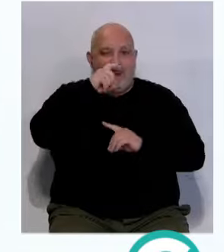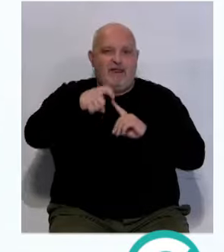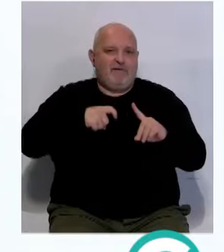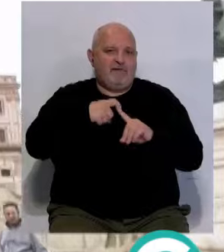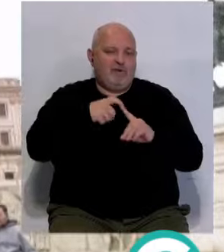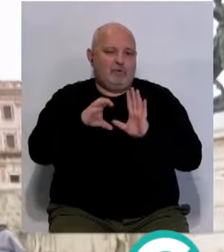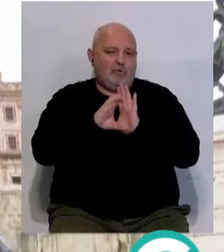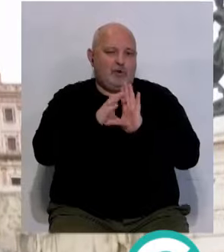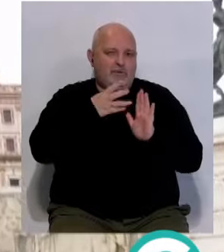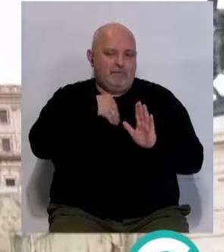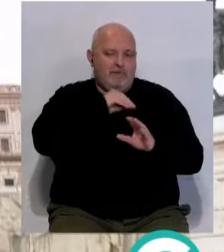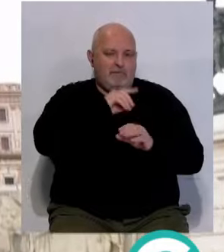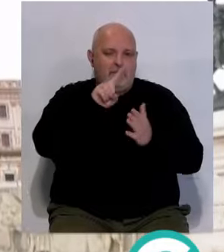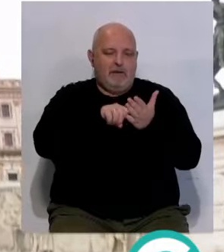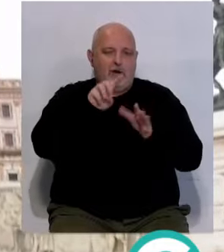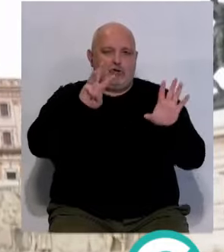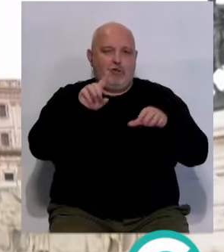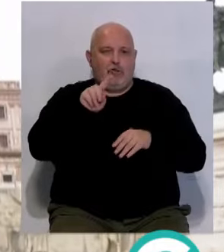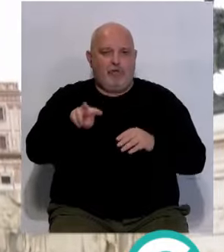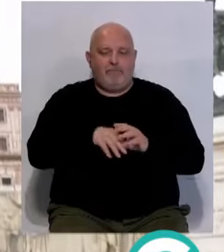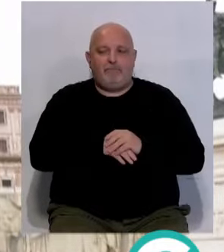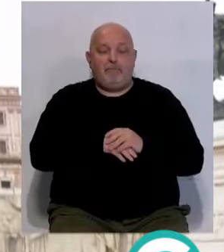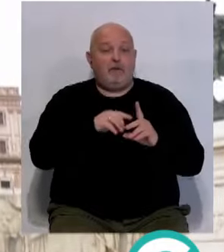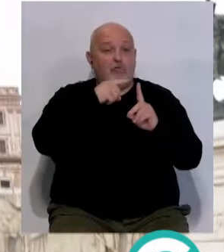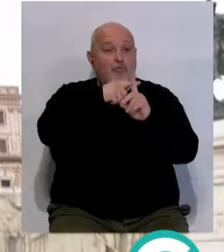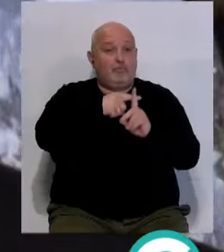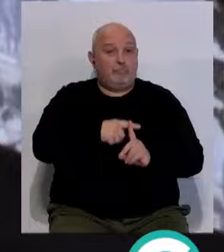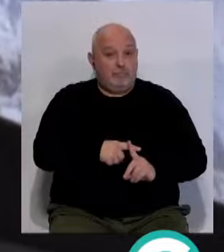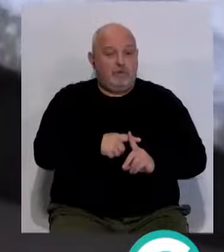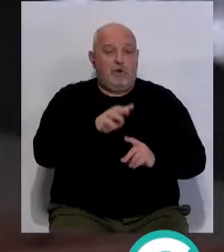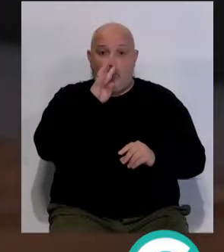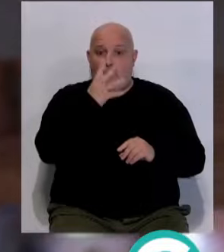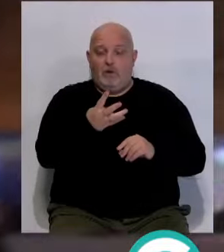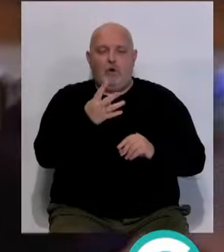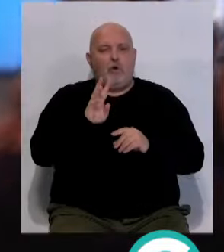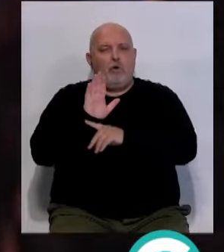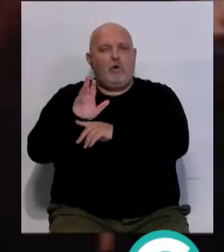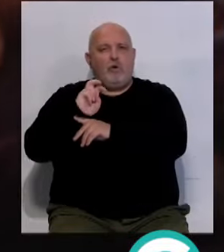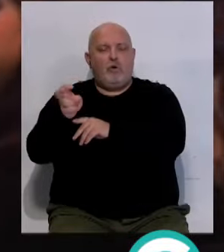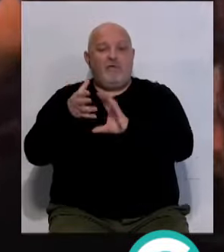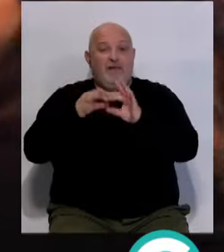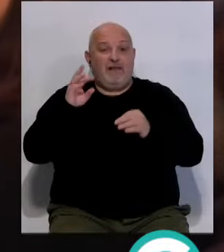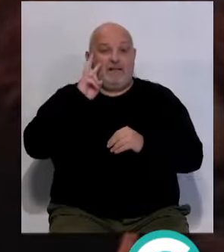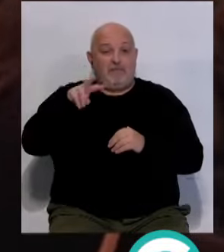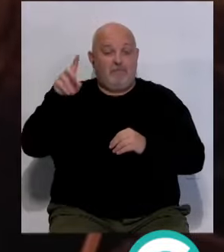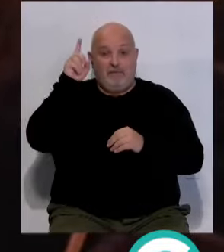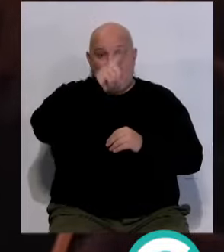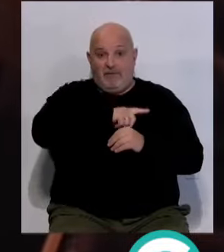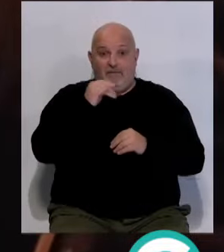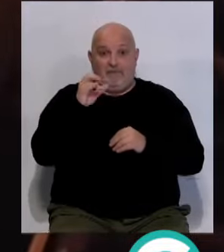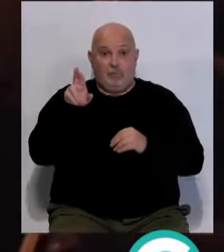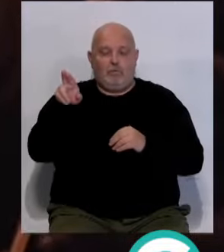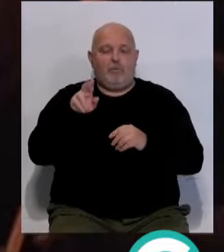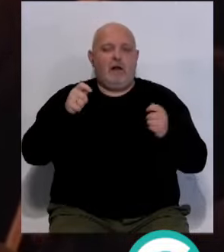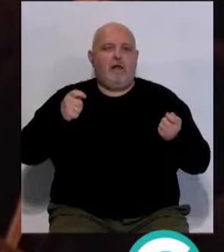aniversario de la Constitución de 1812. Sumando a este enfoque se presentará también en la Feria Internacional del Turismo en Madrid